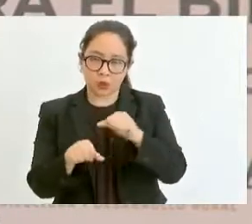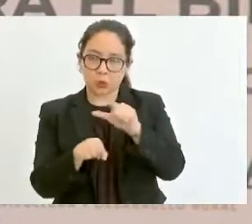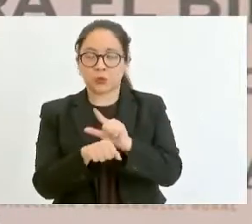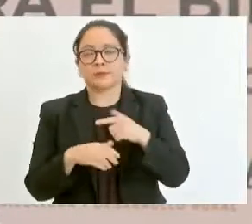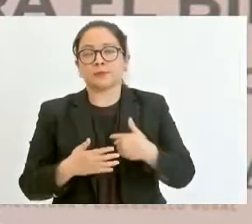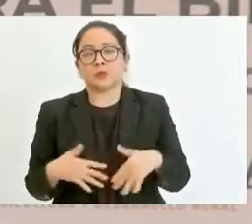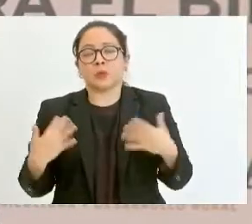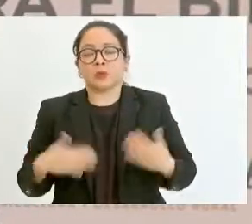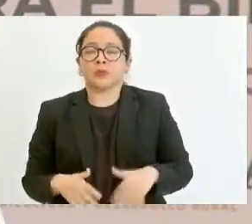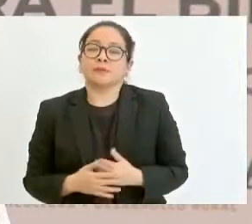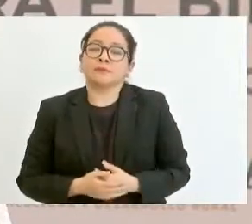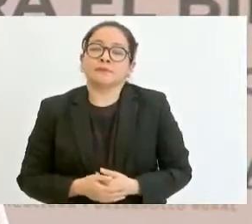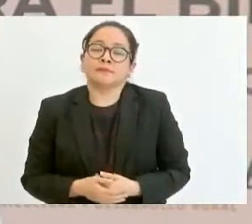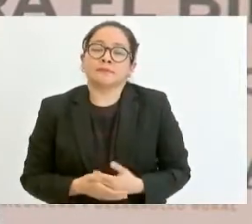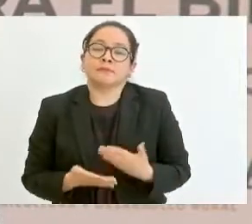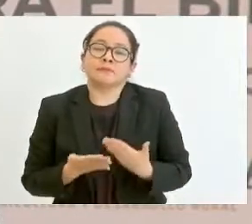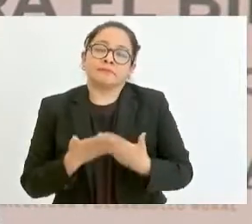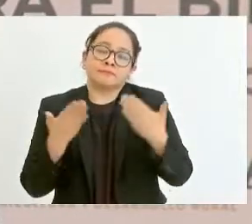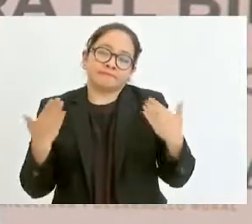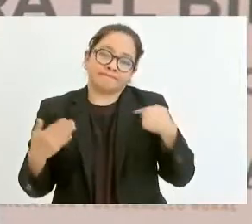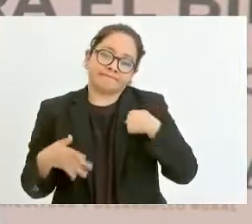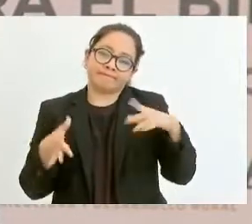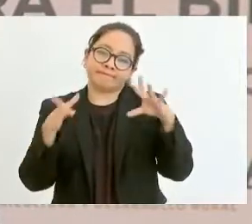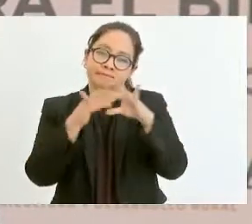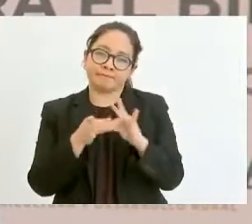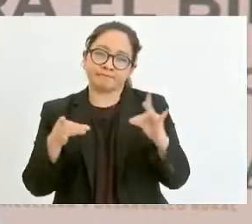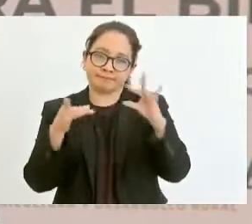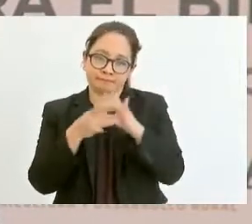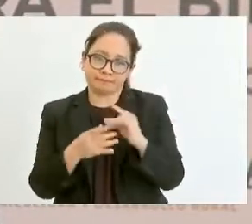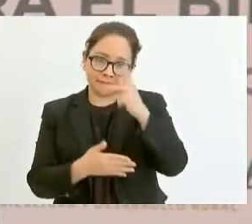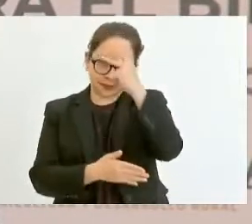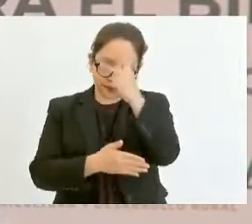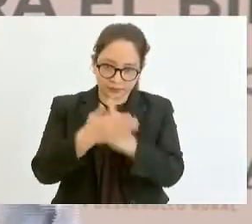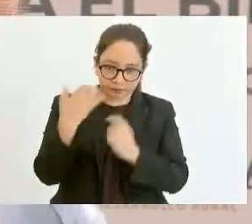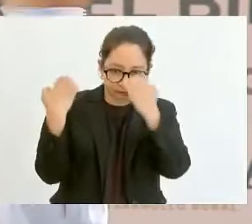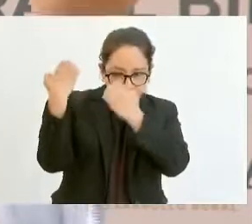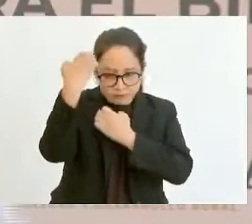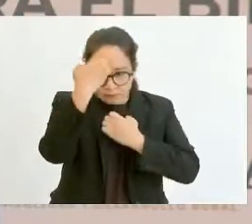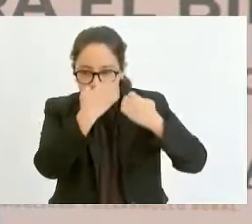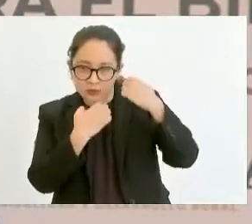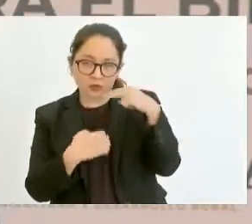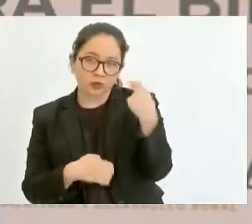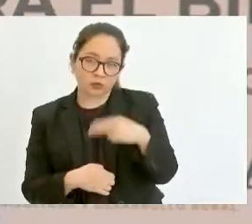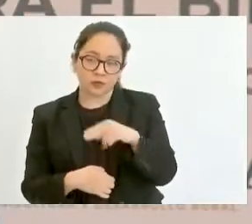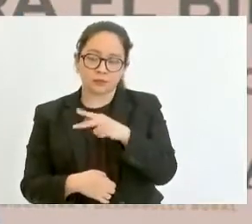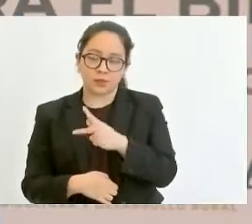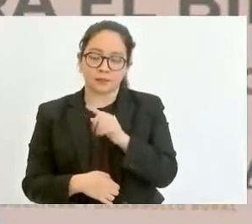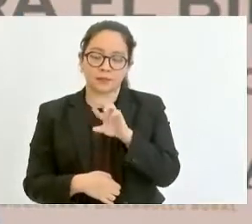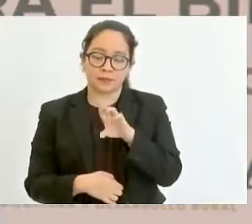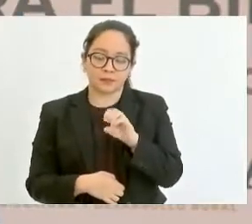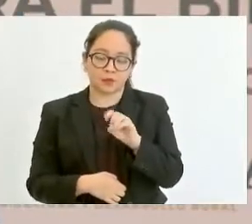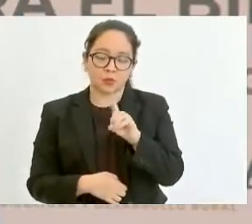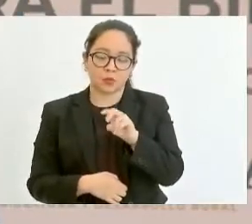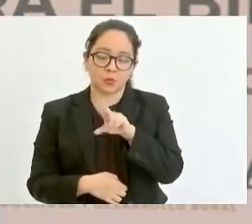presentar a ustedes la evaluación del Programa Producción para el Bienestar.